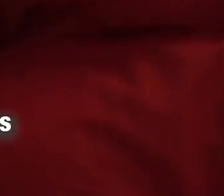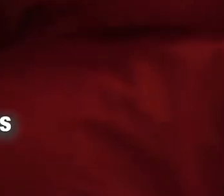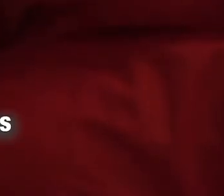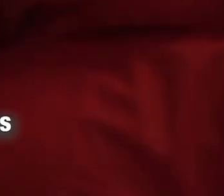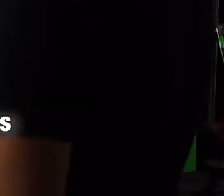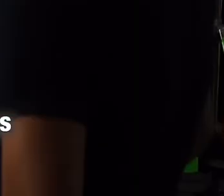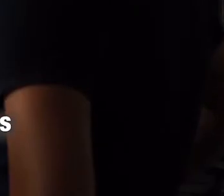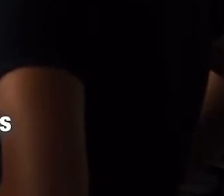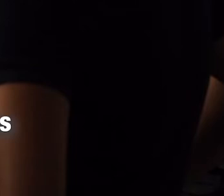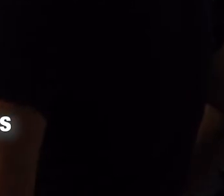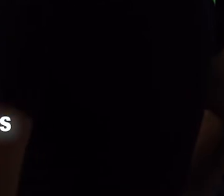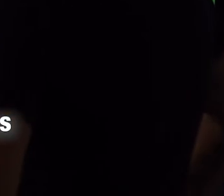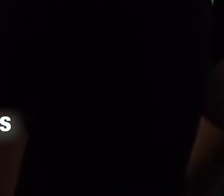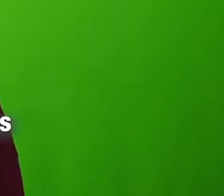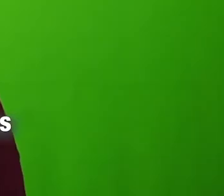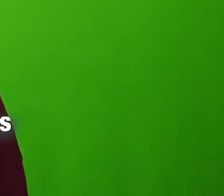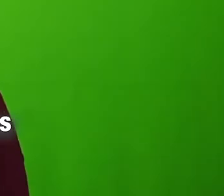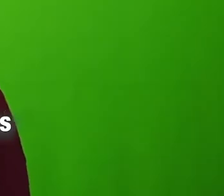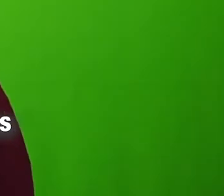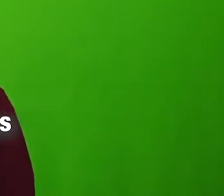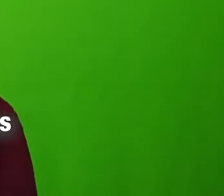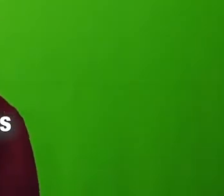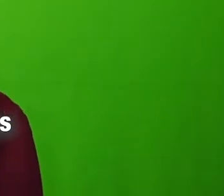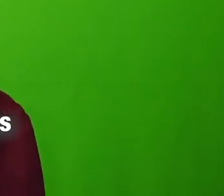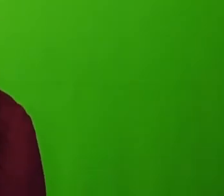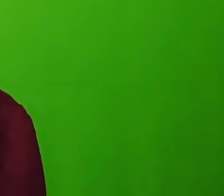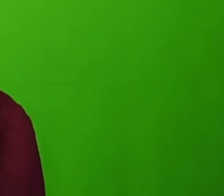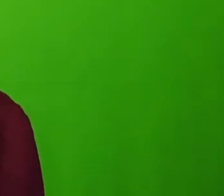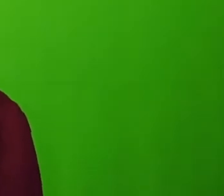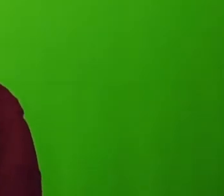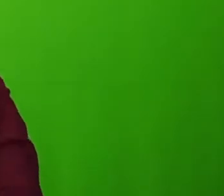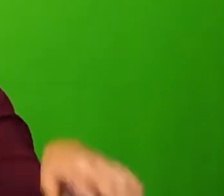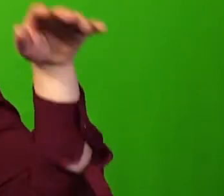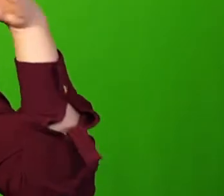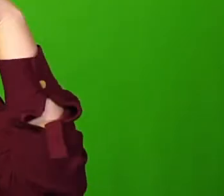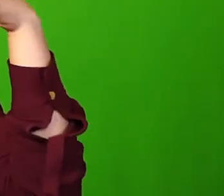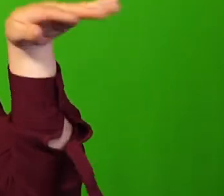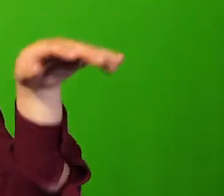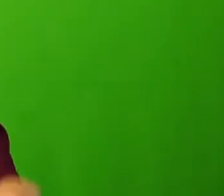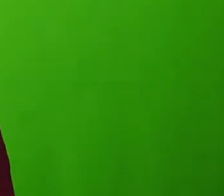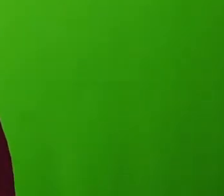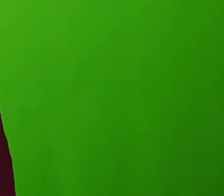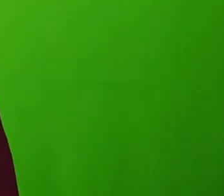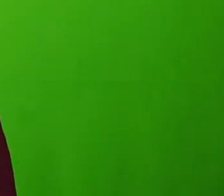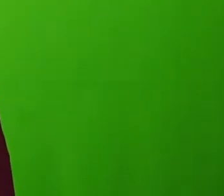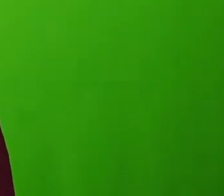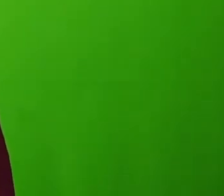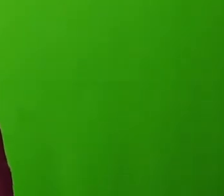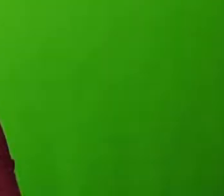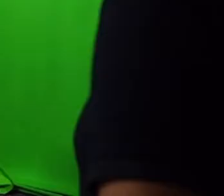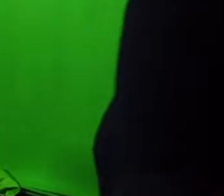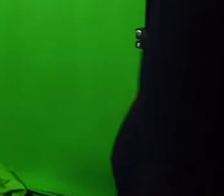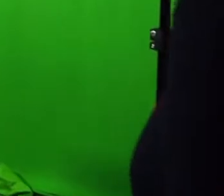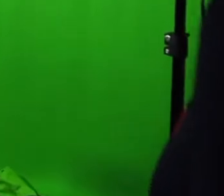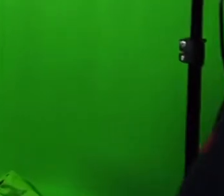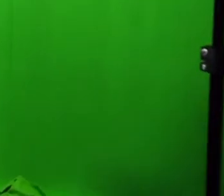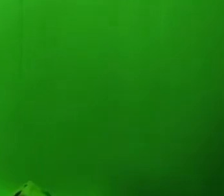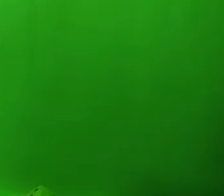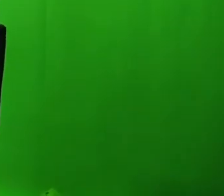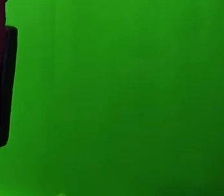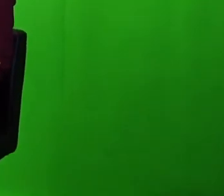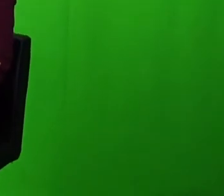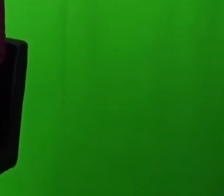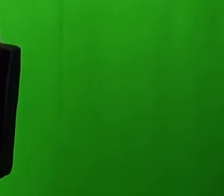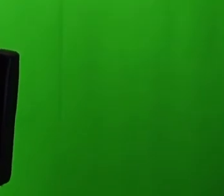aprender lengua de señas, les puedo dar algo básico como el hola. No con esta actitud de hola, hola. No, no, no.